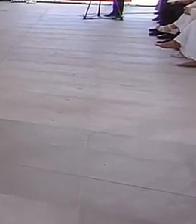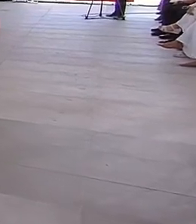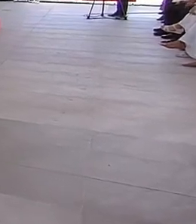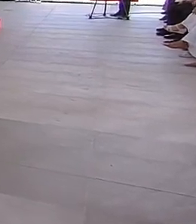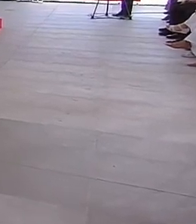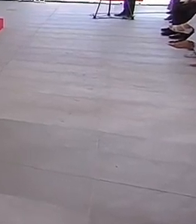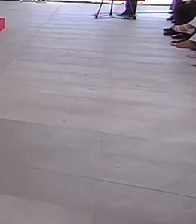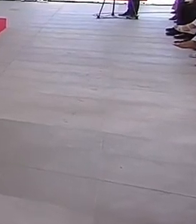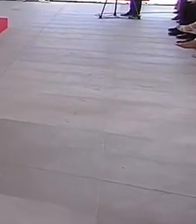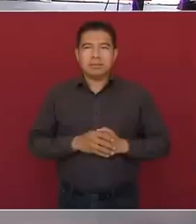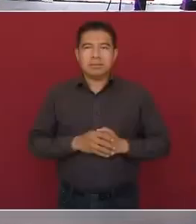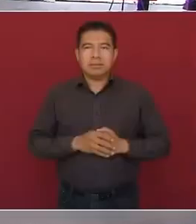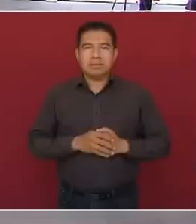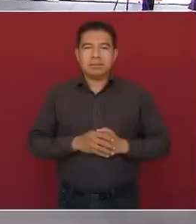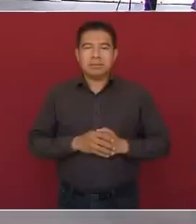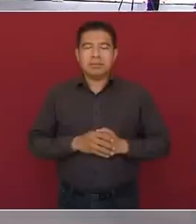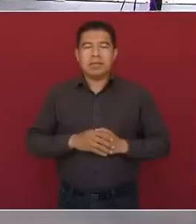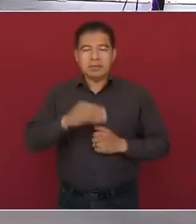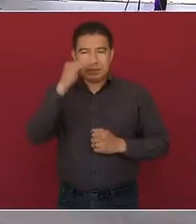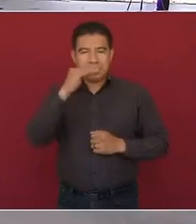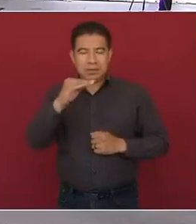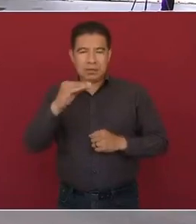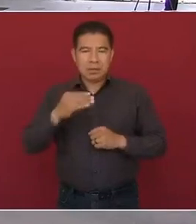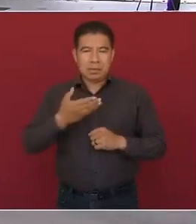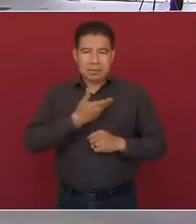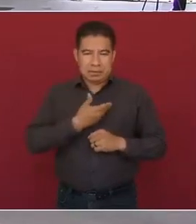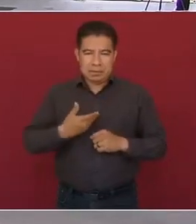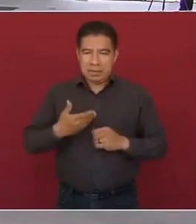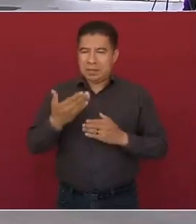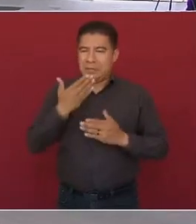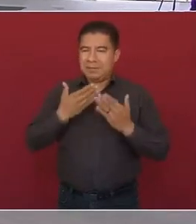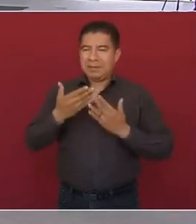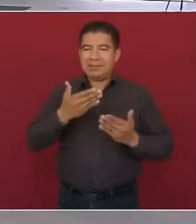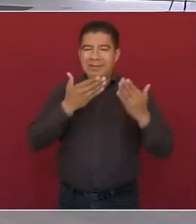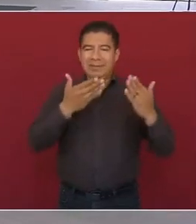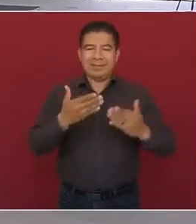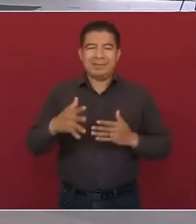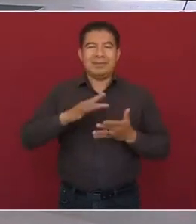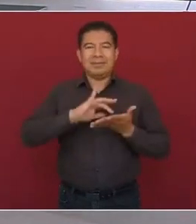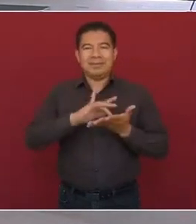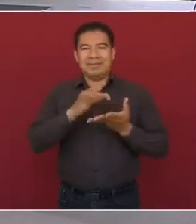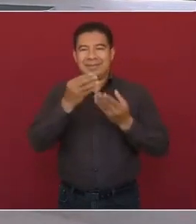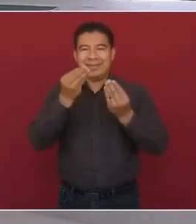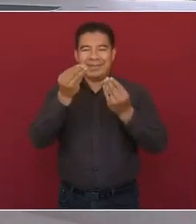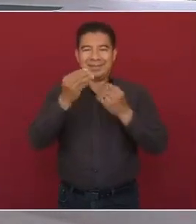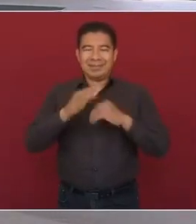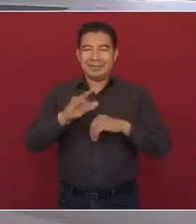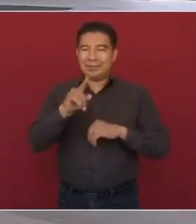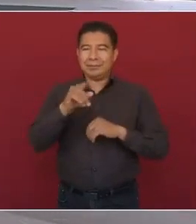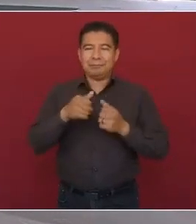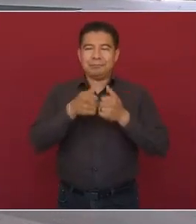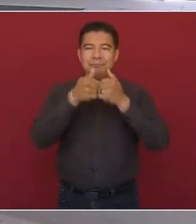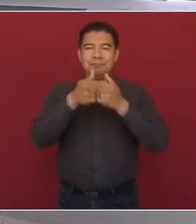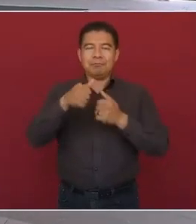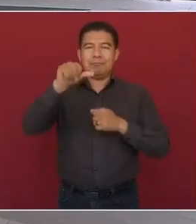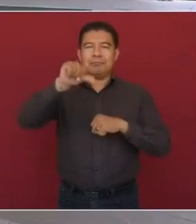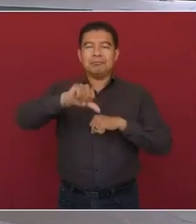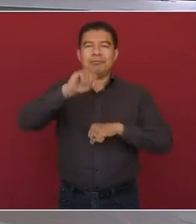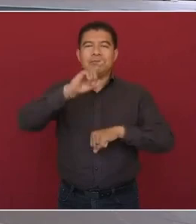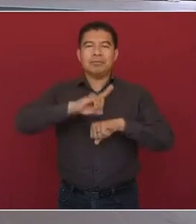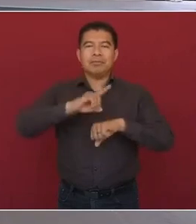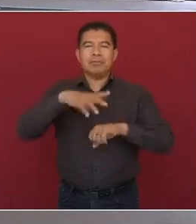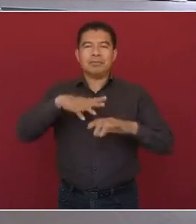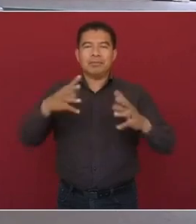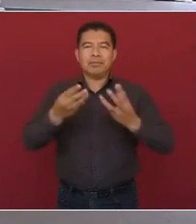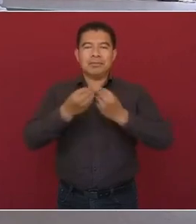Señor presidente, bienvenido, muchas gracias por acompañarnos hoy aquí